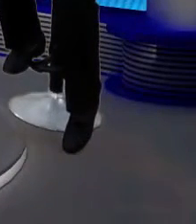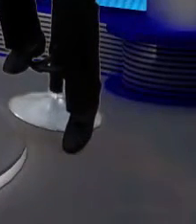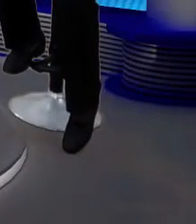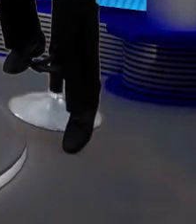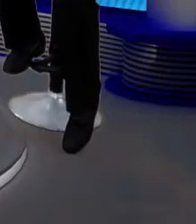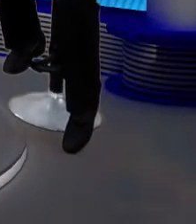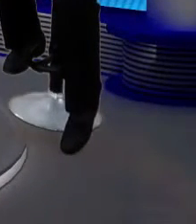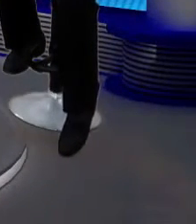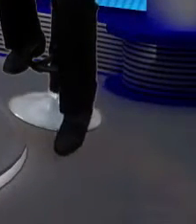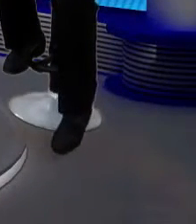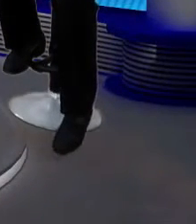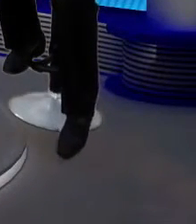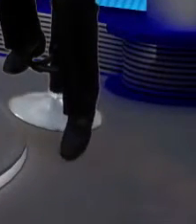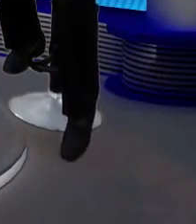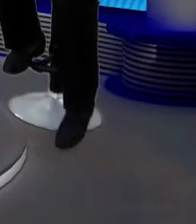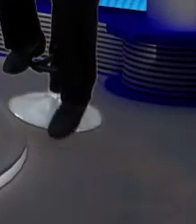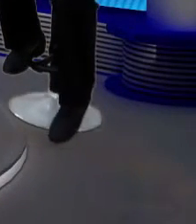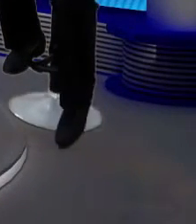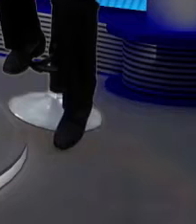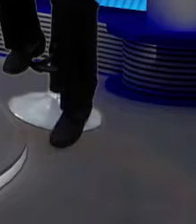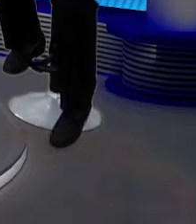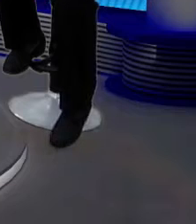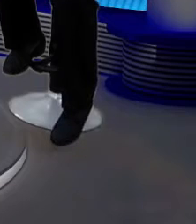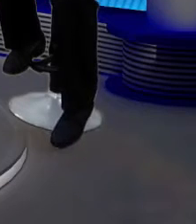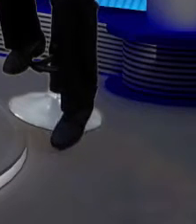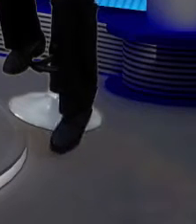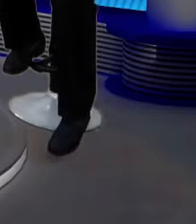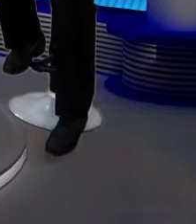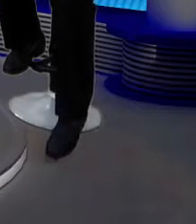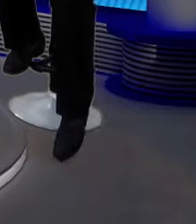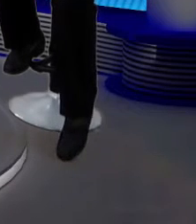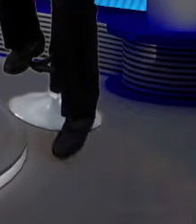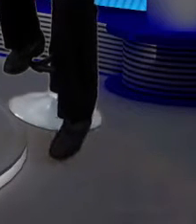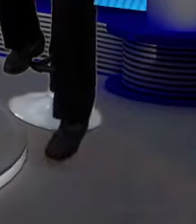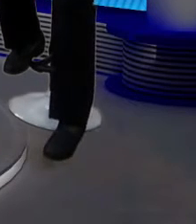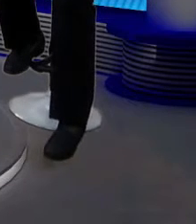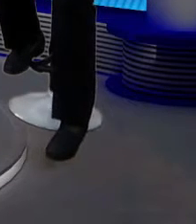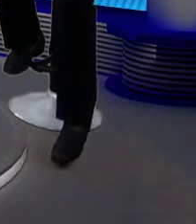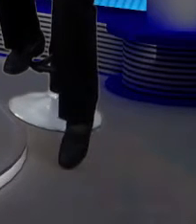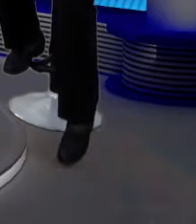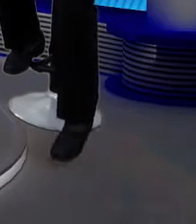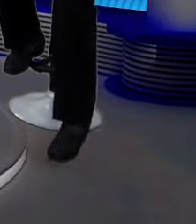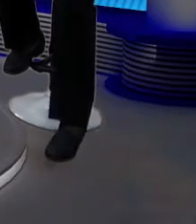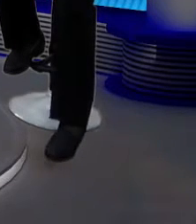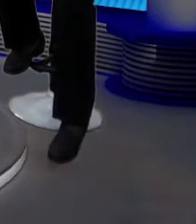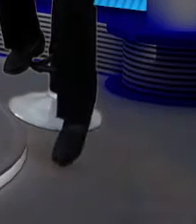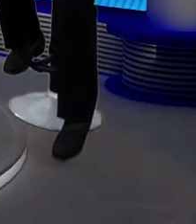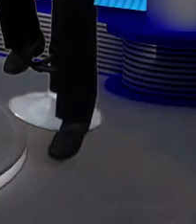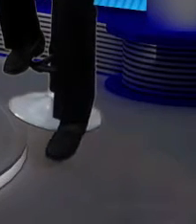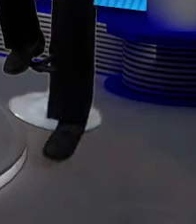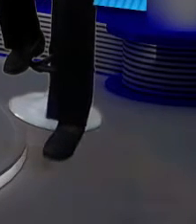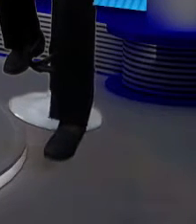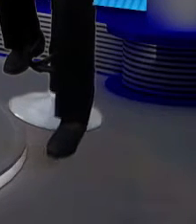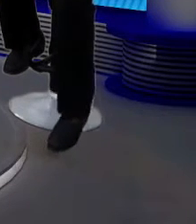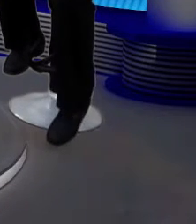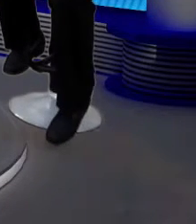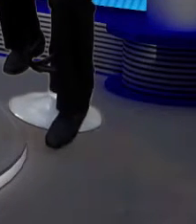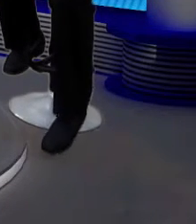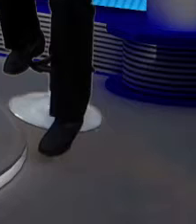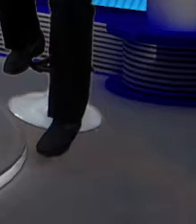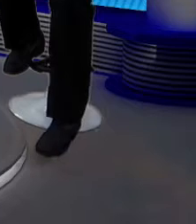Muy buenas tardes. Bienvenidos a este espacio para intercambiar conocimiento y aprendizaje.